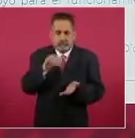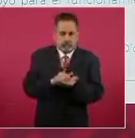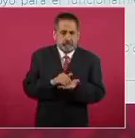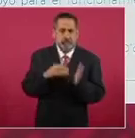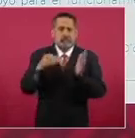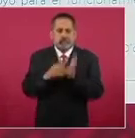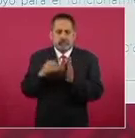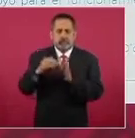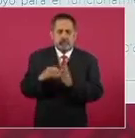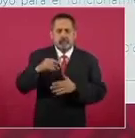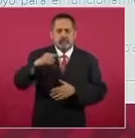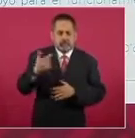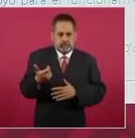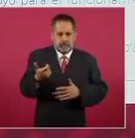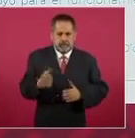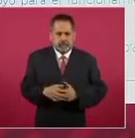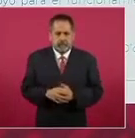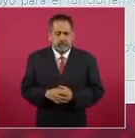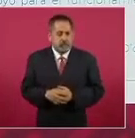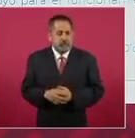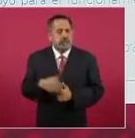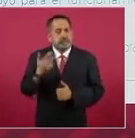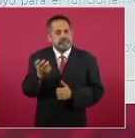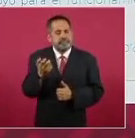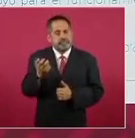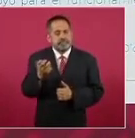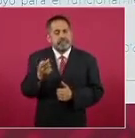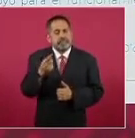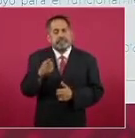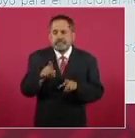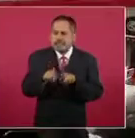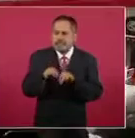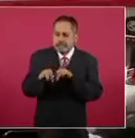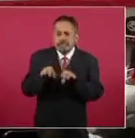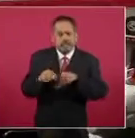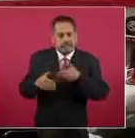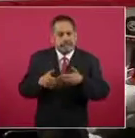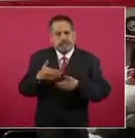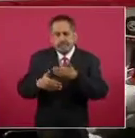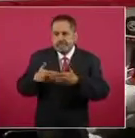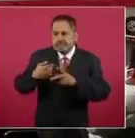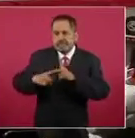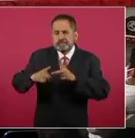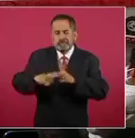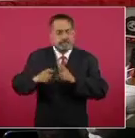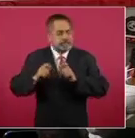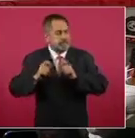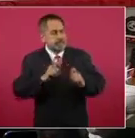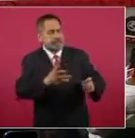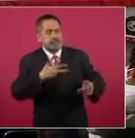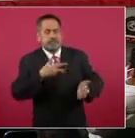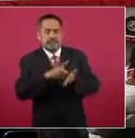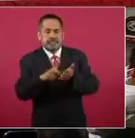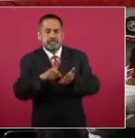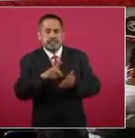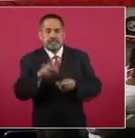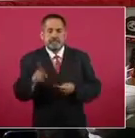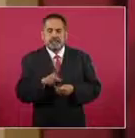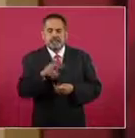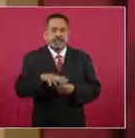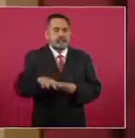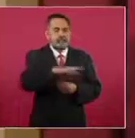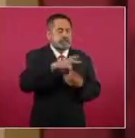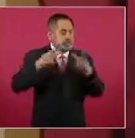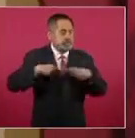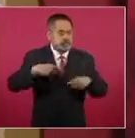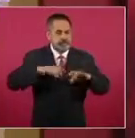de pesos. Esto es pues el trabajo que está iniciando con relación al derecho al agua del pueblo yaqui. Y